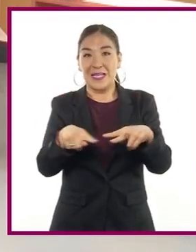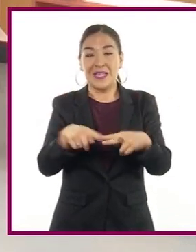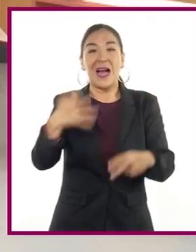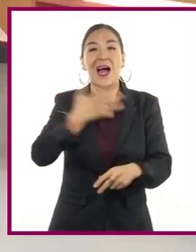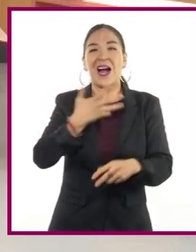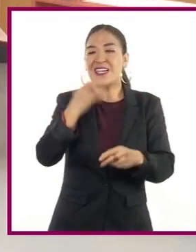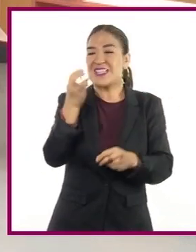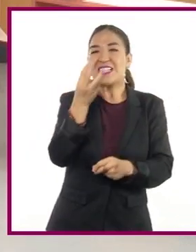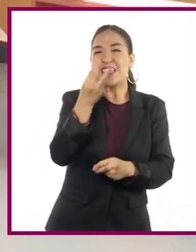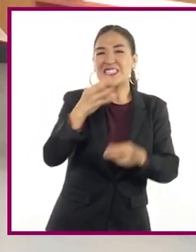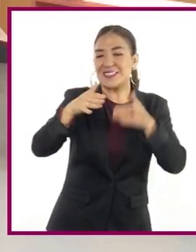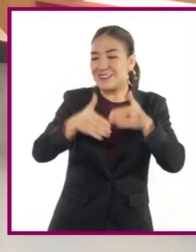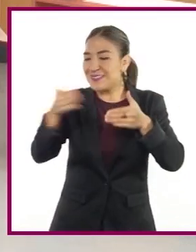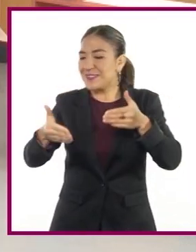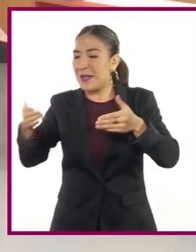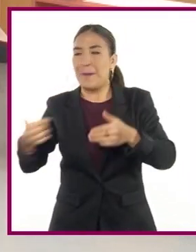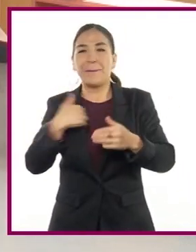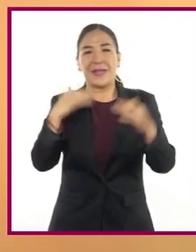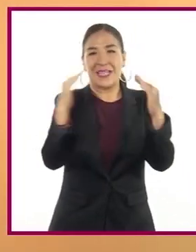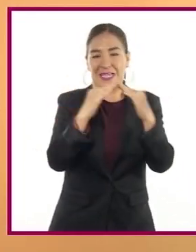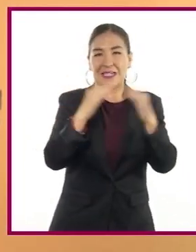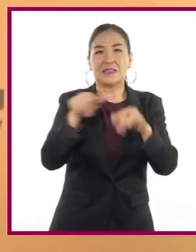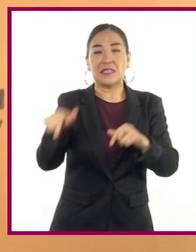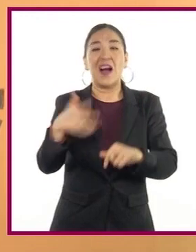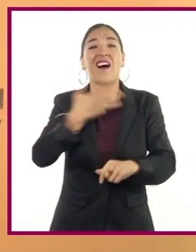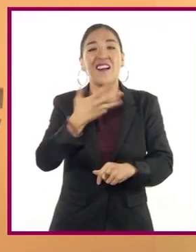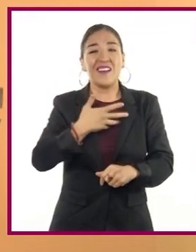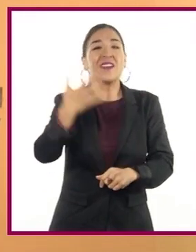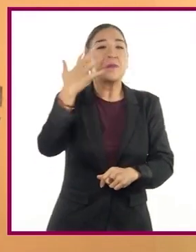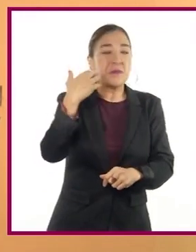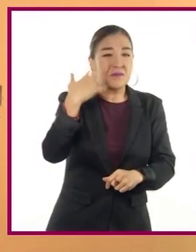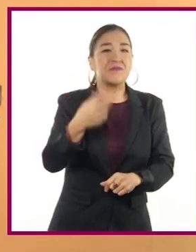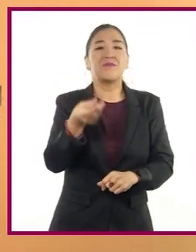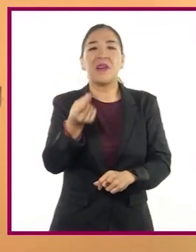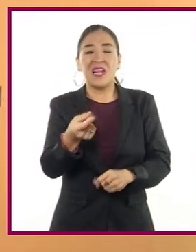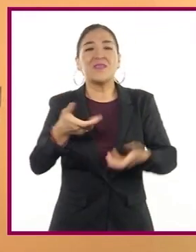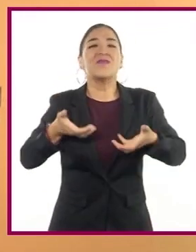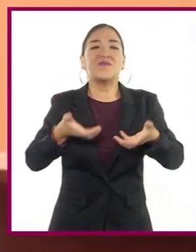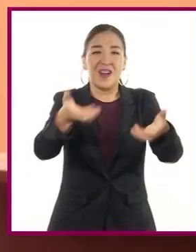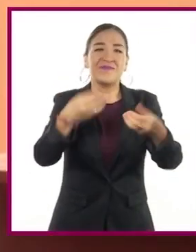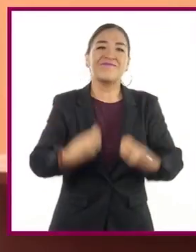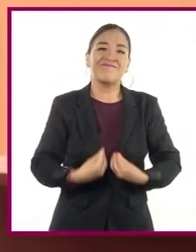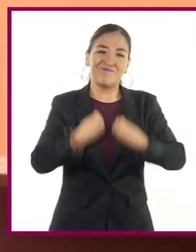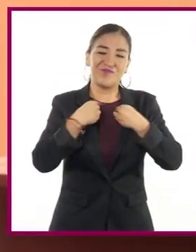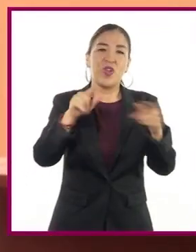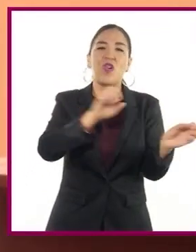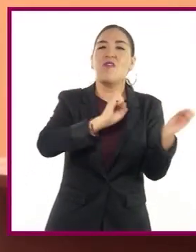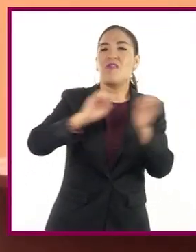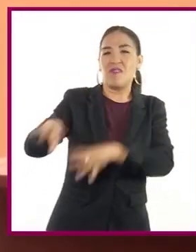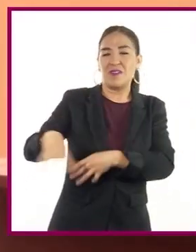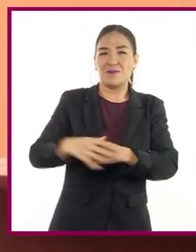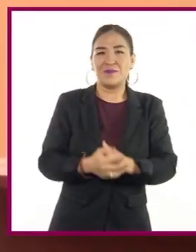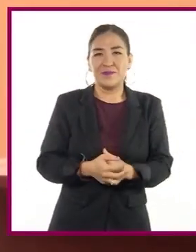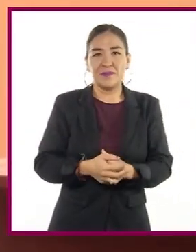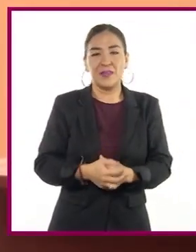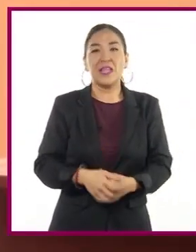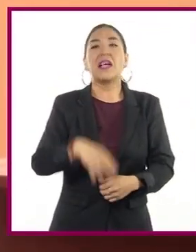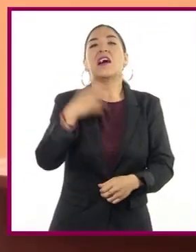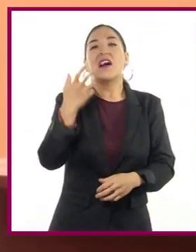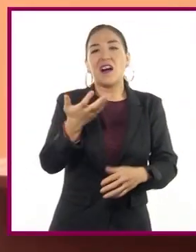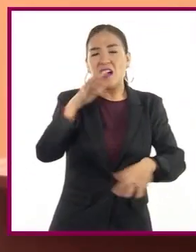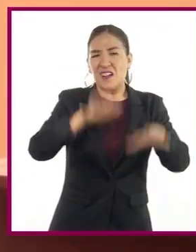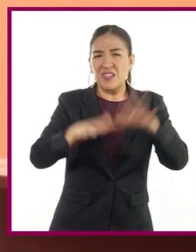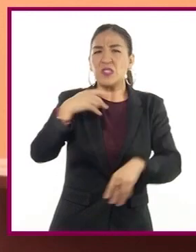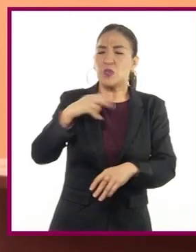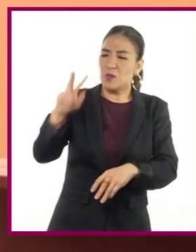calles de mi casa, existen varios perros y gatos en situación de calle, pues fueron abandonados. Muchas veces he visto